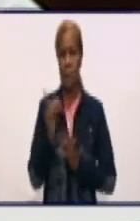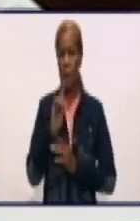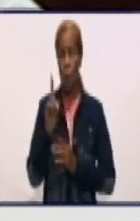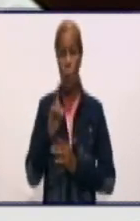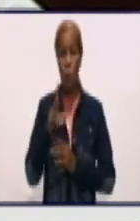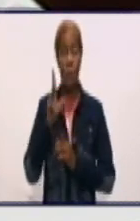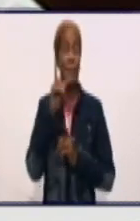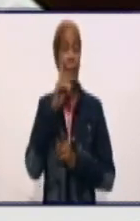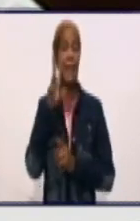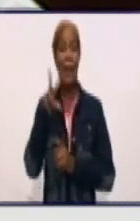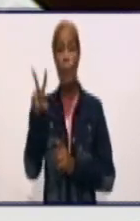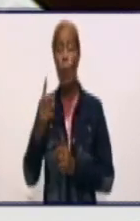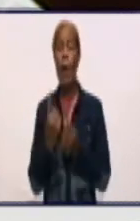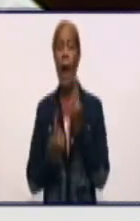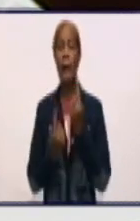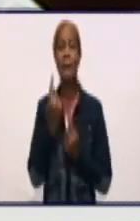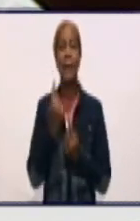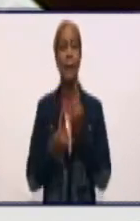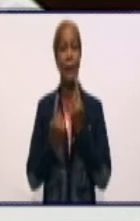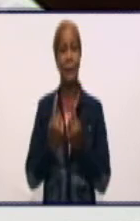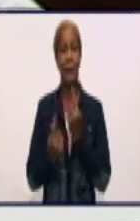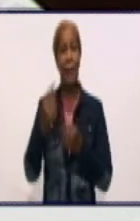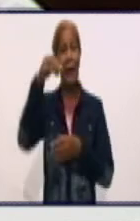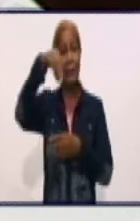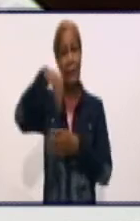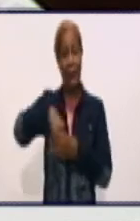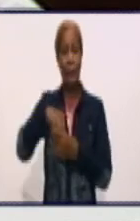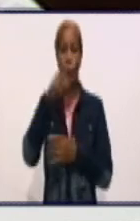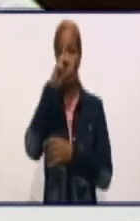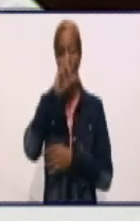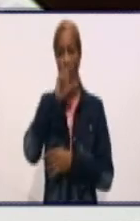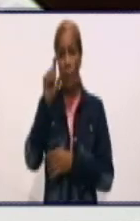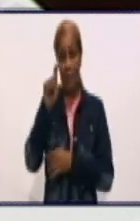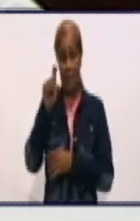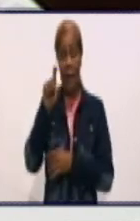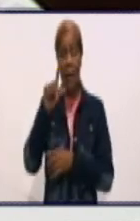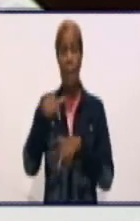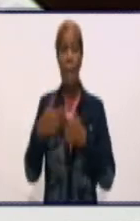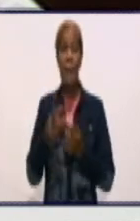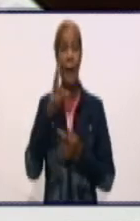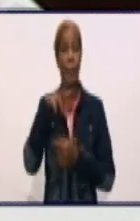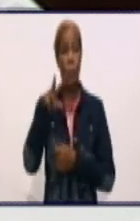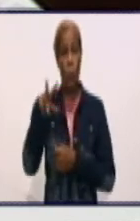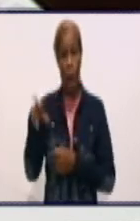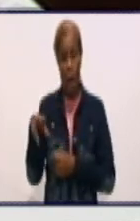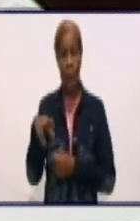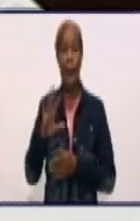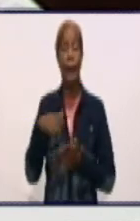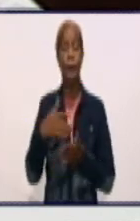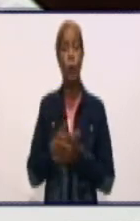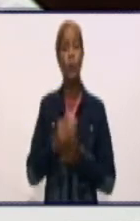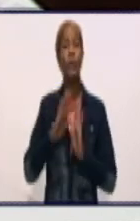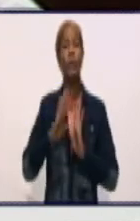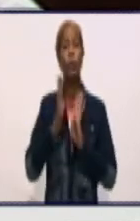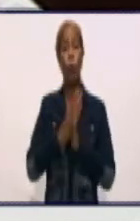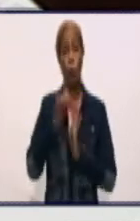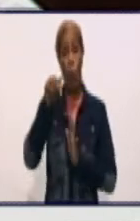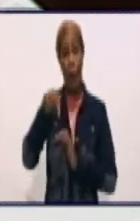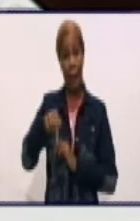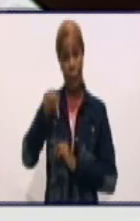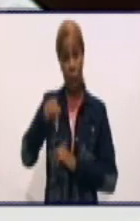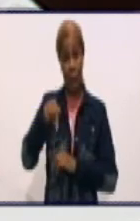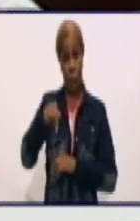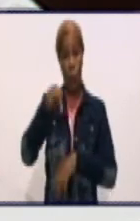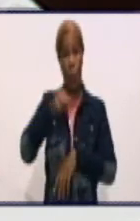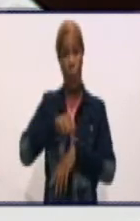nuestros infantes. Todos aquellos niños que requieran tratamiento se deben de hospitalizar. En estos momentos no